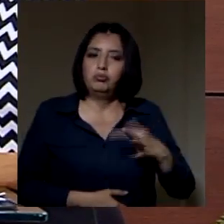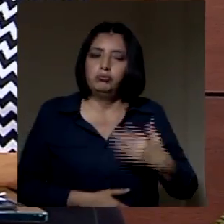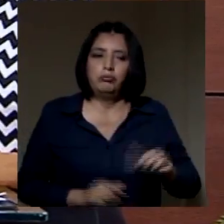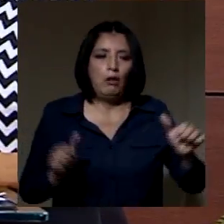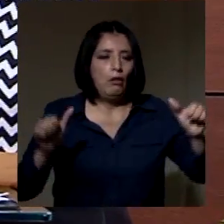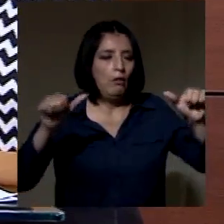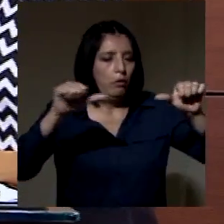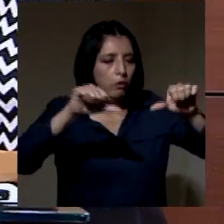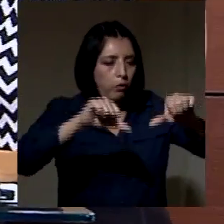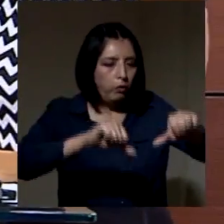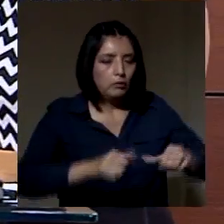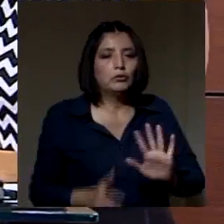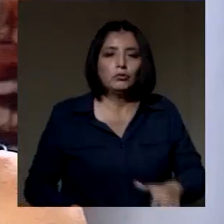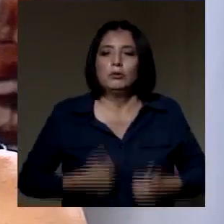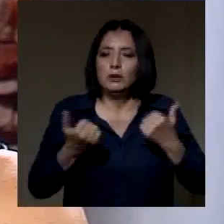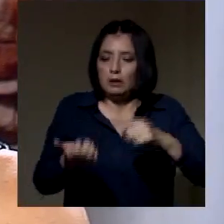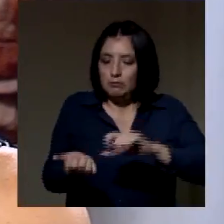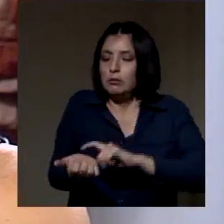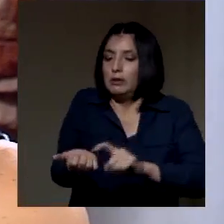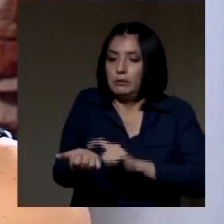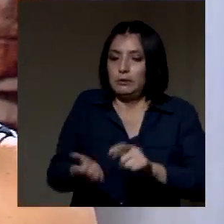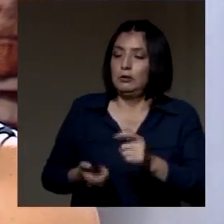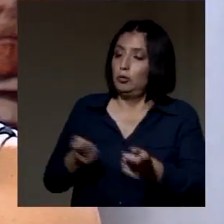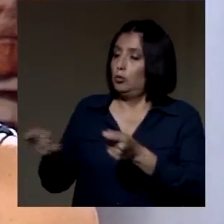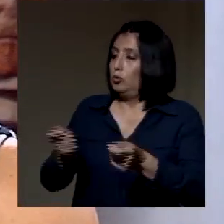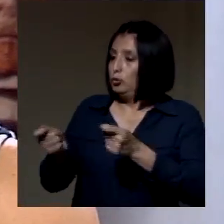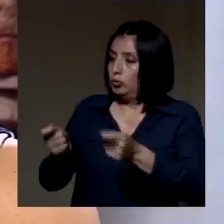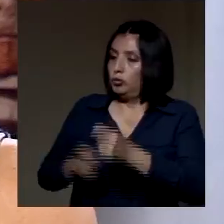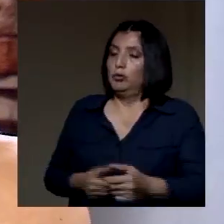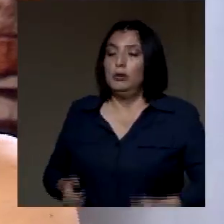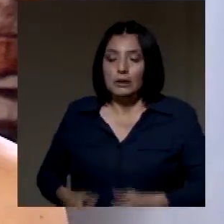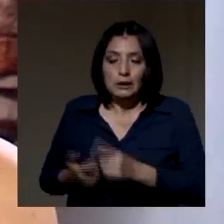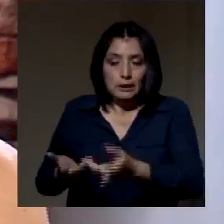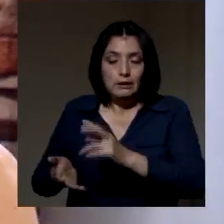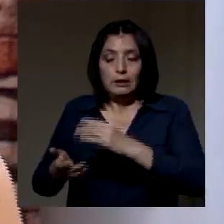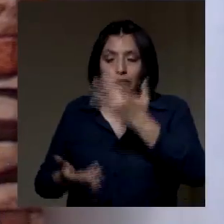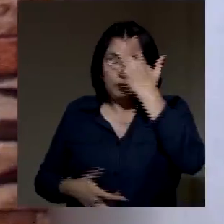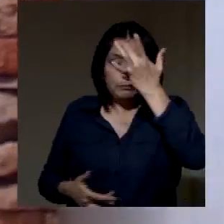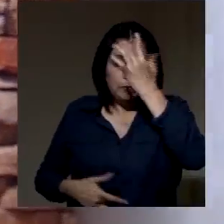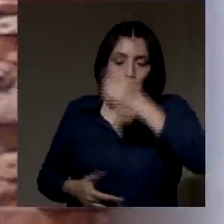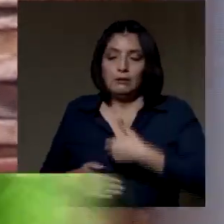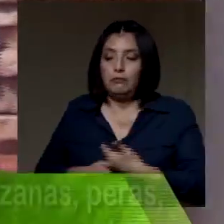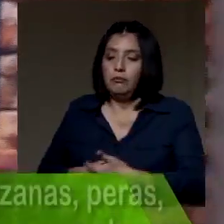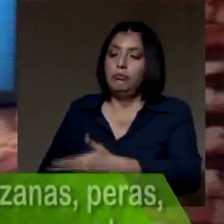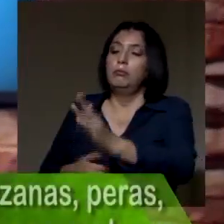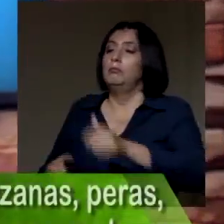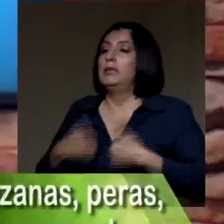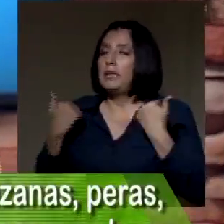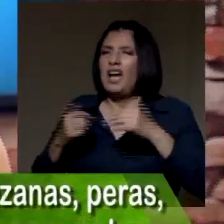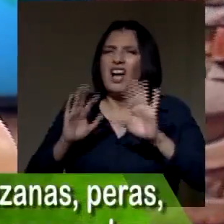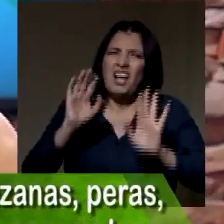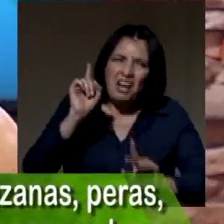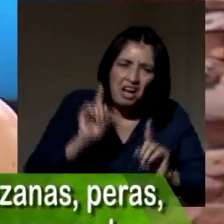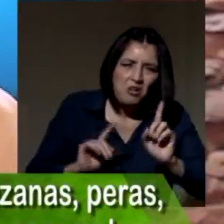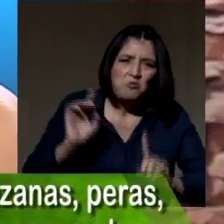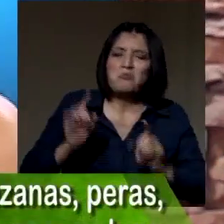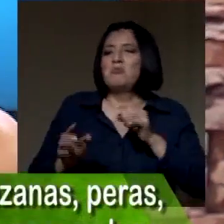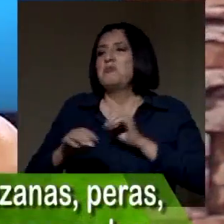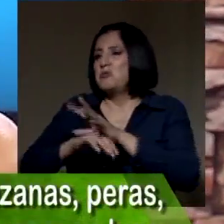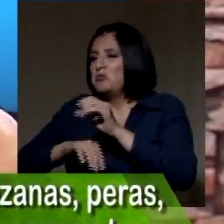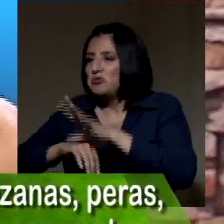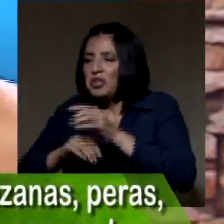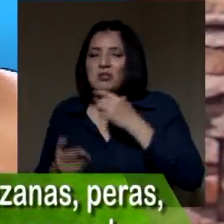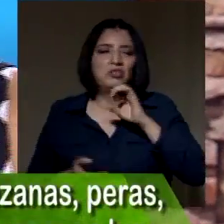de vida por la diabetes. Y para que controlando la enfermedad tenga larga vida. Larga vida. Hay un tip que dicen que las fibras, la